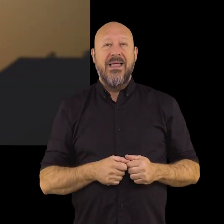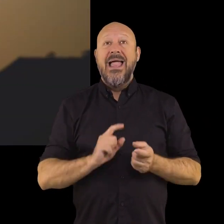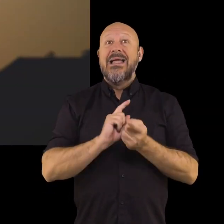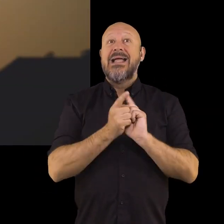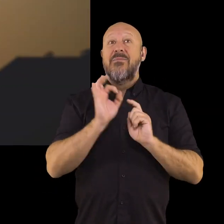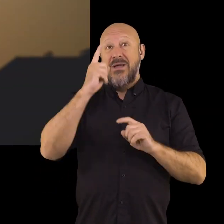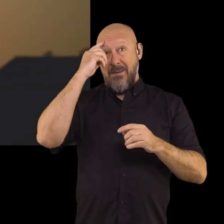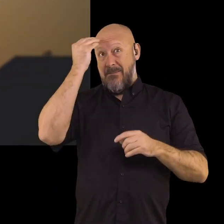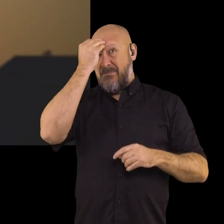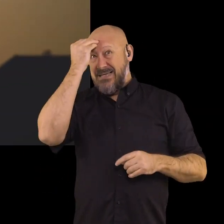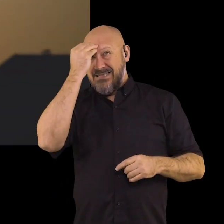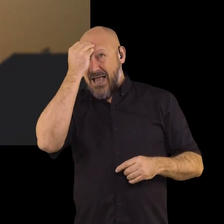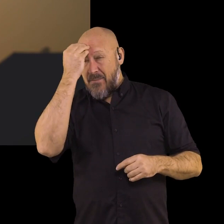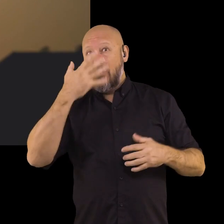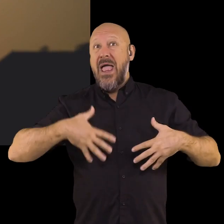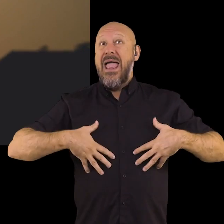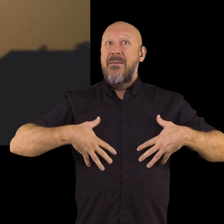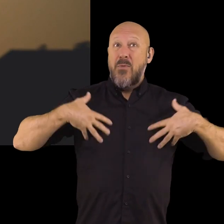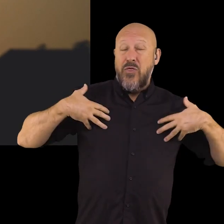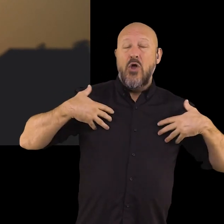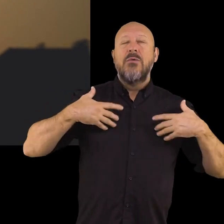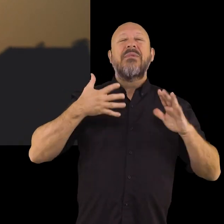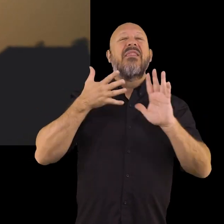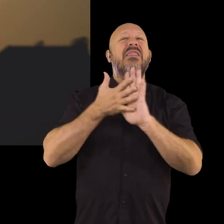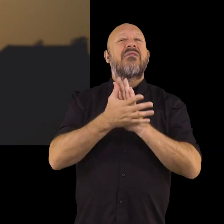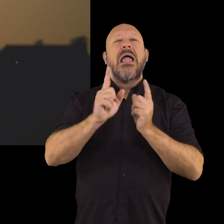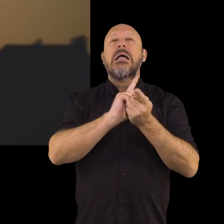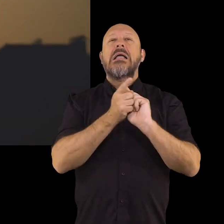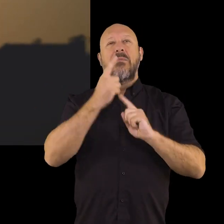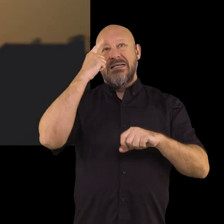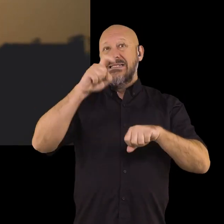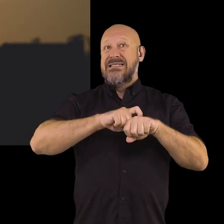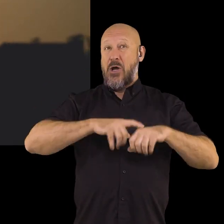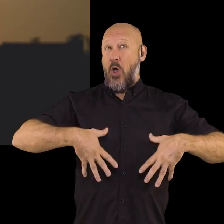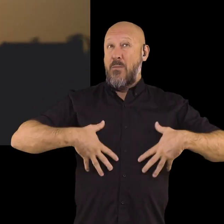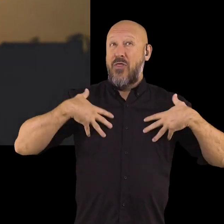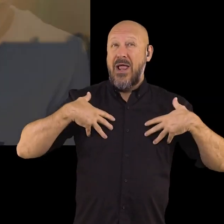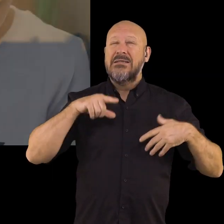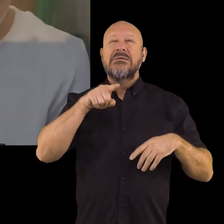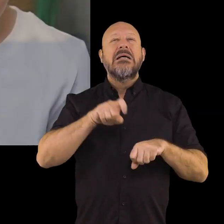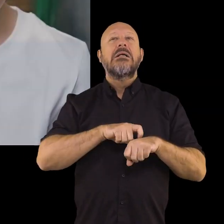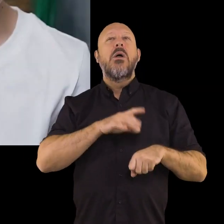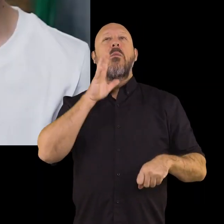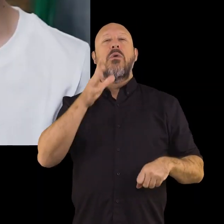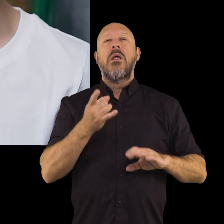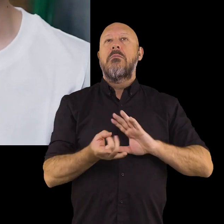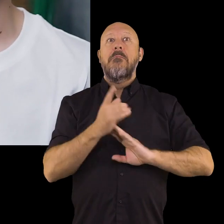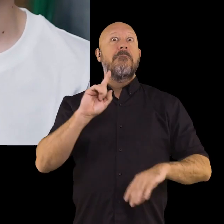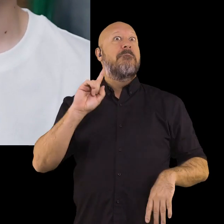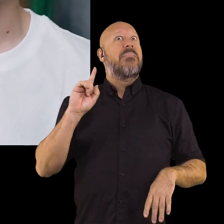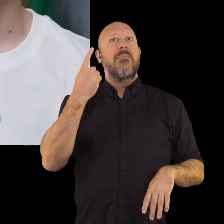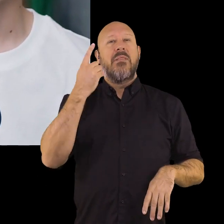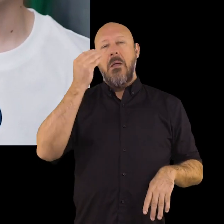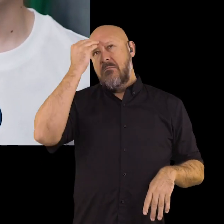Los cambios relacionados con el pensamiento y emoción, que hemos definido como esos cambios psicoemocionales, se caracterizan porque